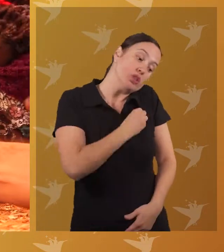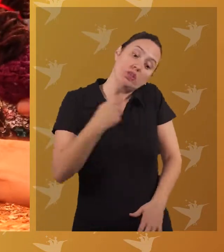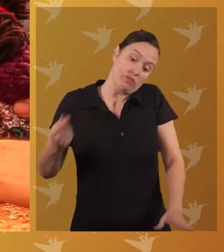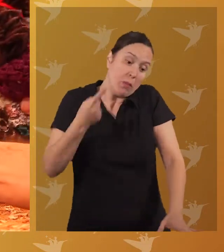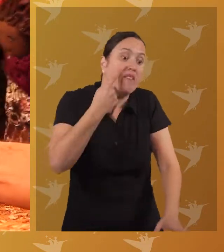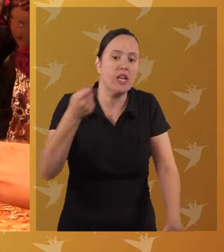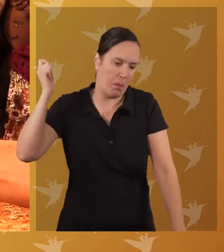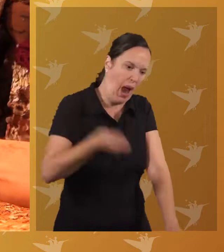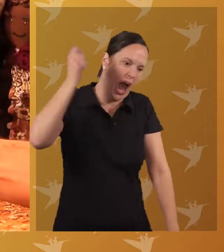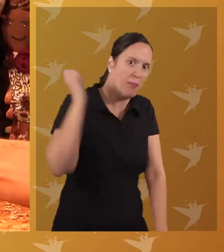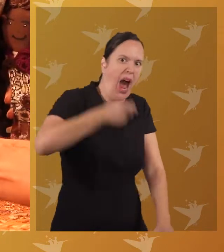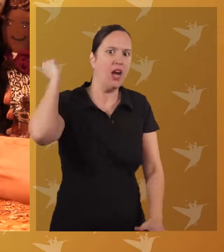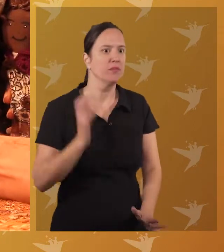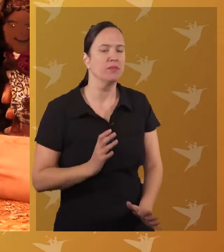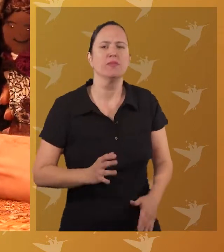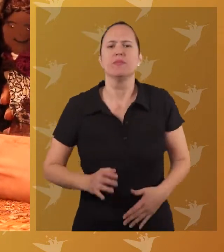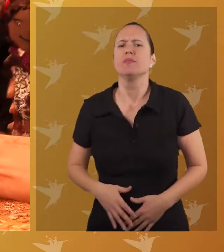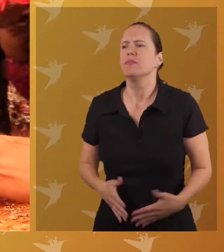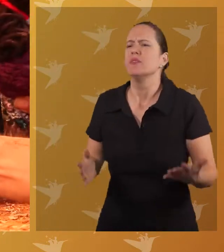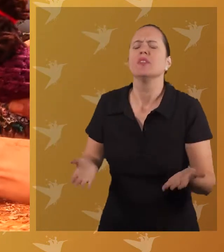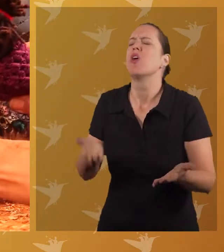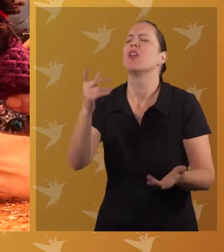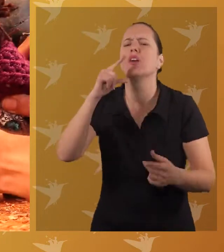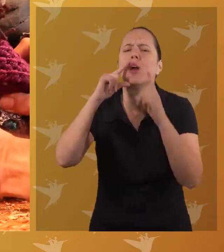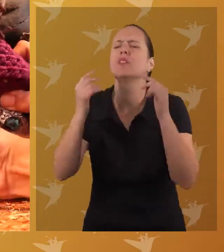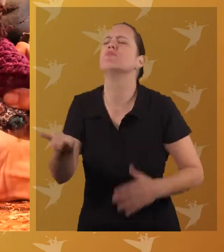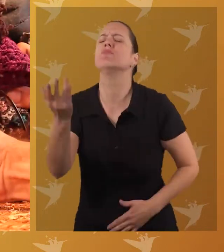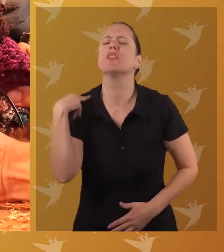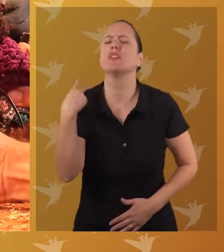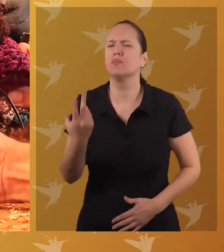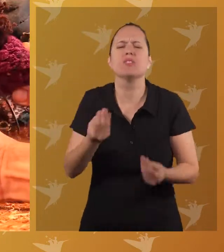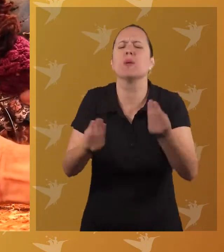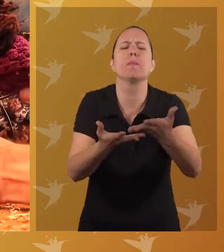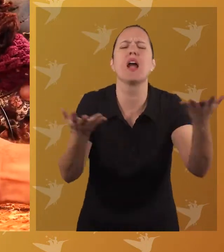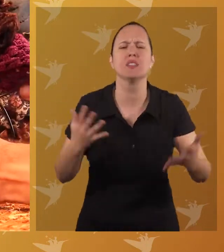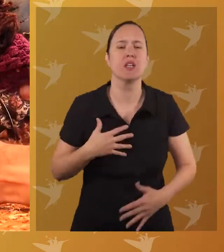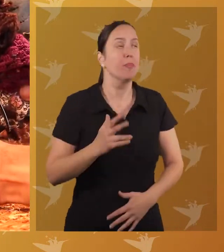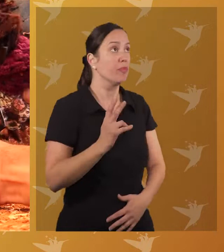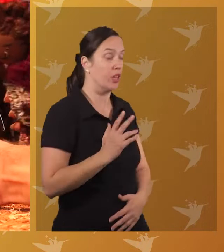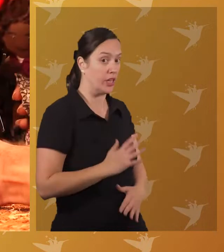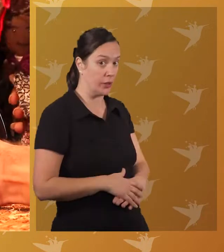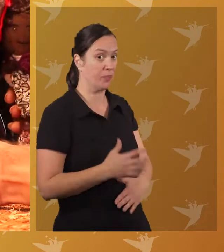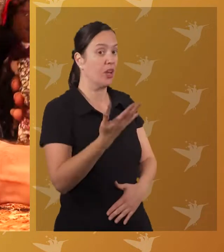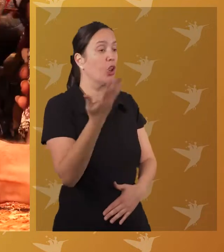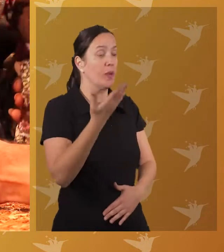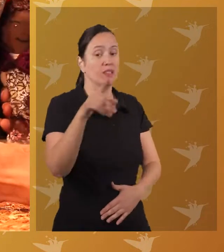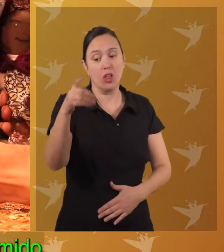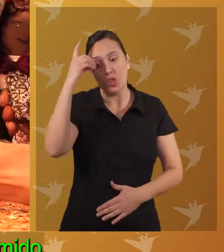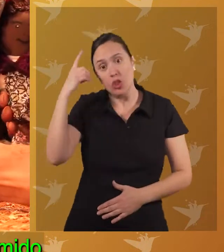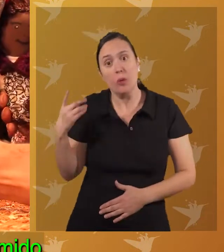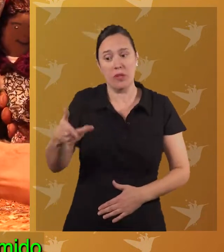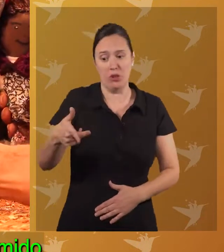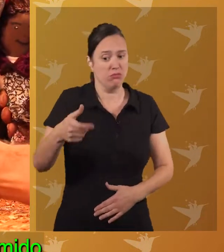Levántate, perezoso, vas a ver los landigazos que te voy a dar. ¡Capataz! ¿Qué es lo que pasa? Señor,